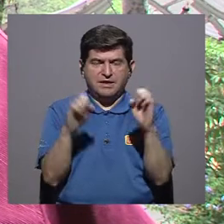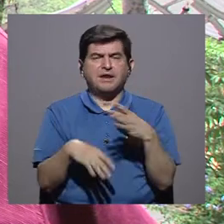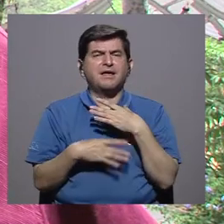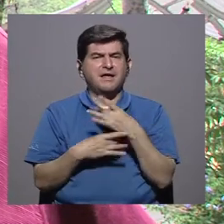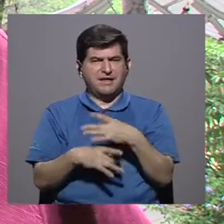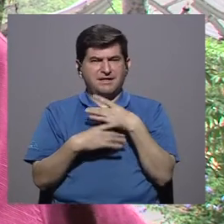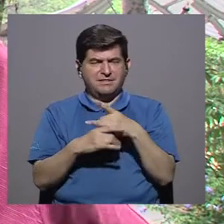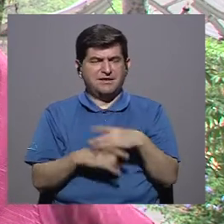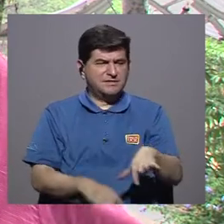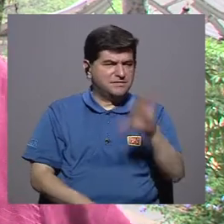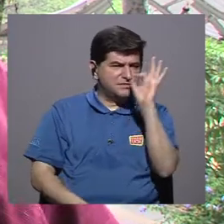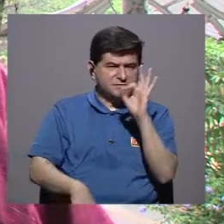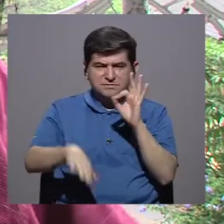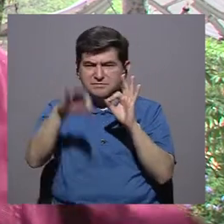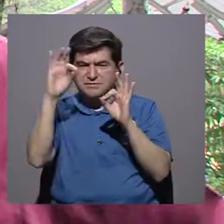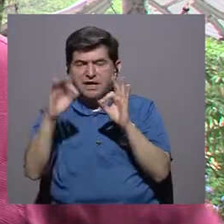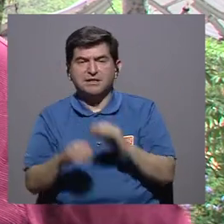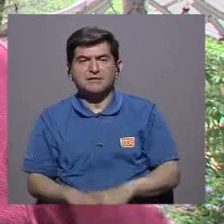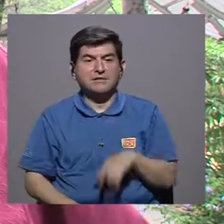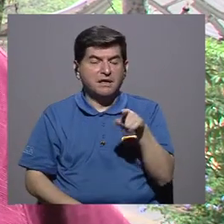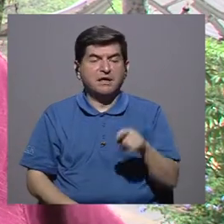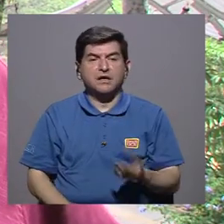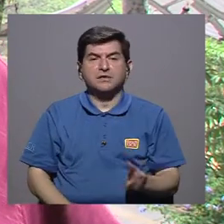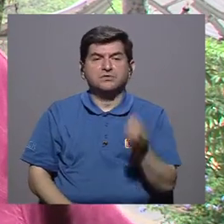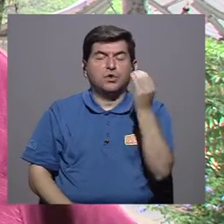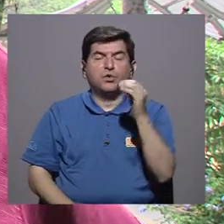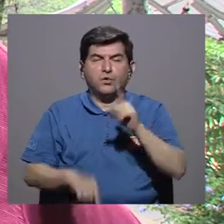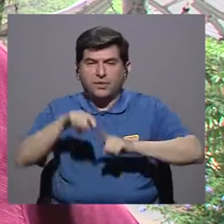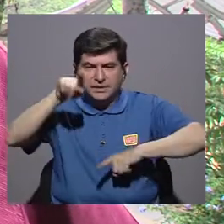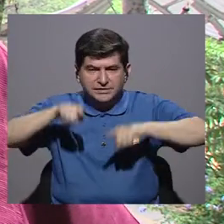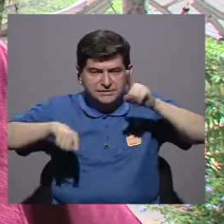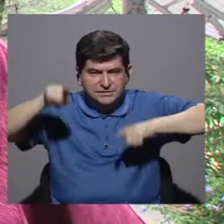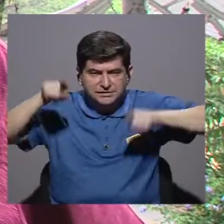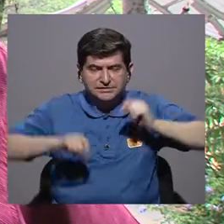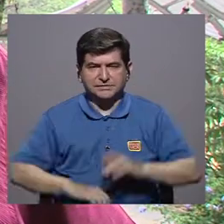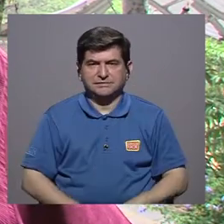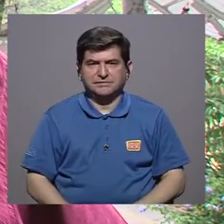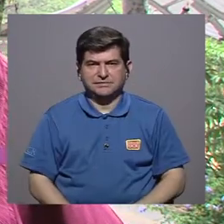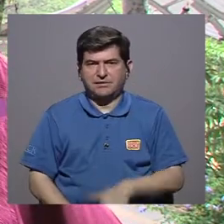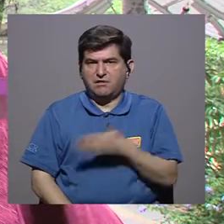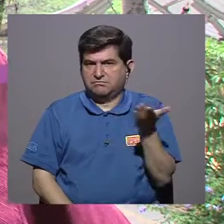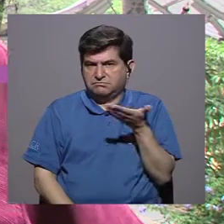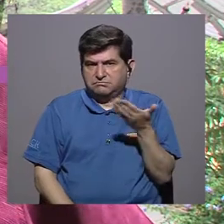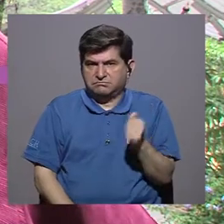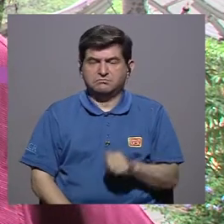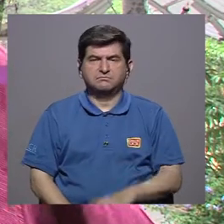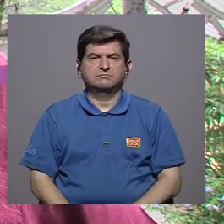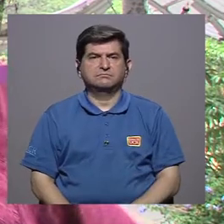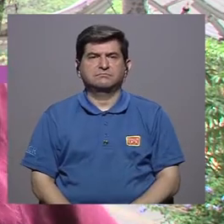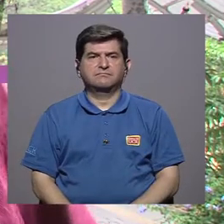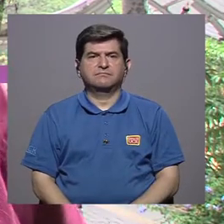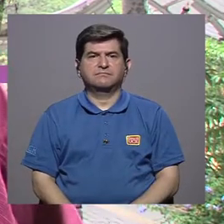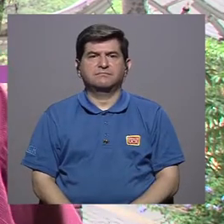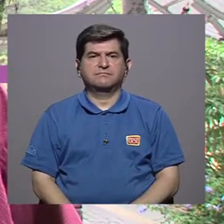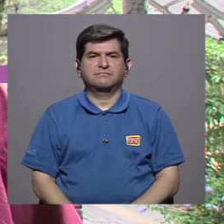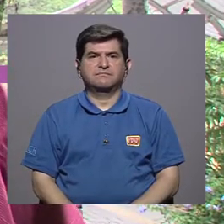los hallazgos que hacen estos muchachos de estadística en el sentido de que